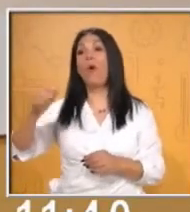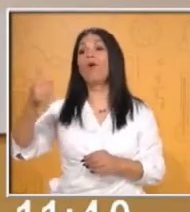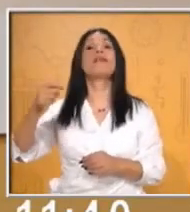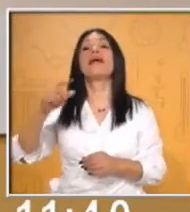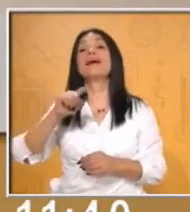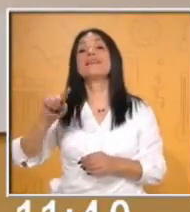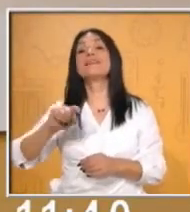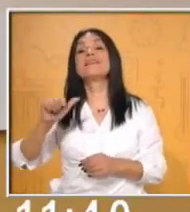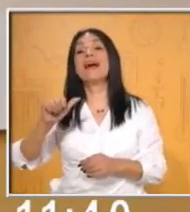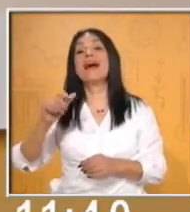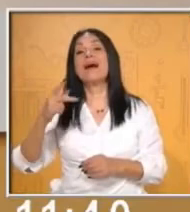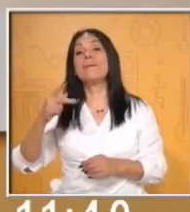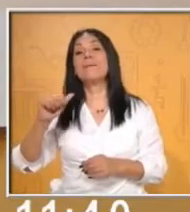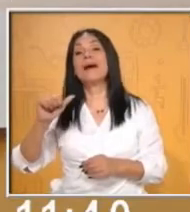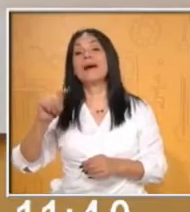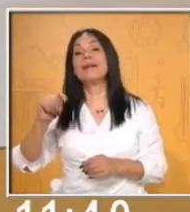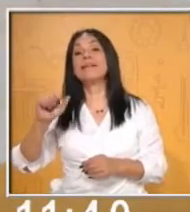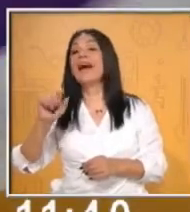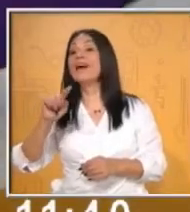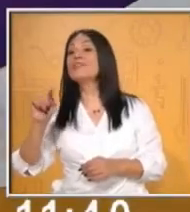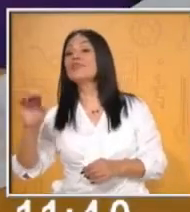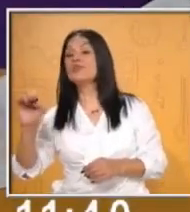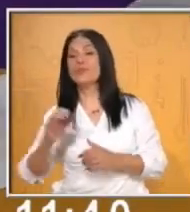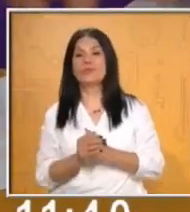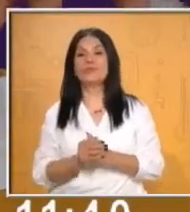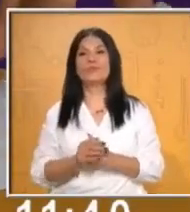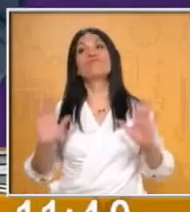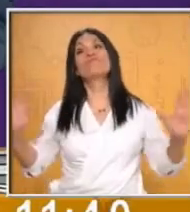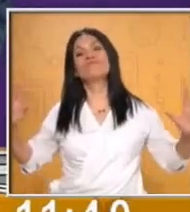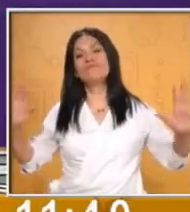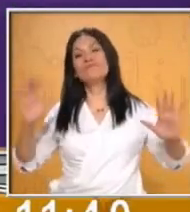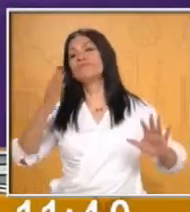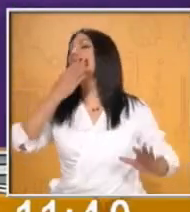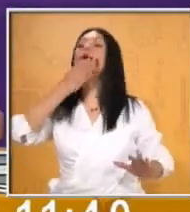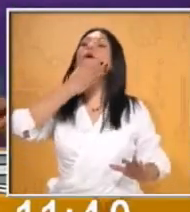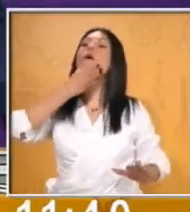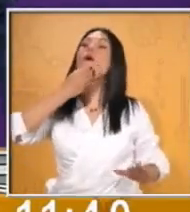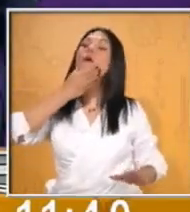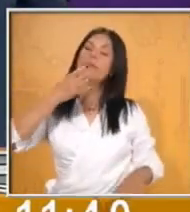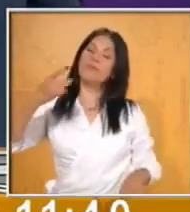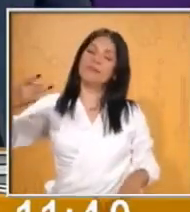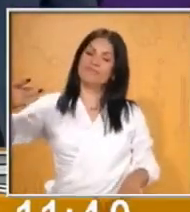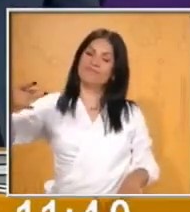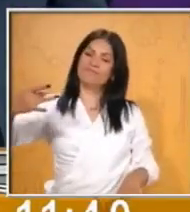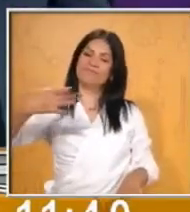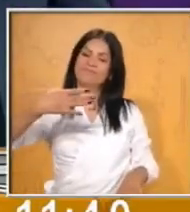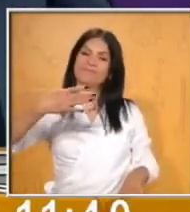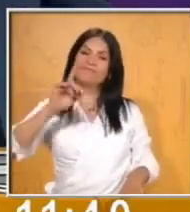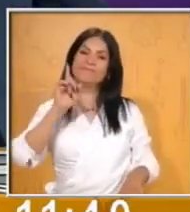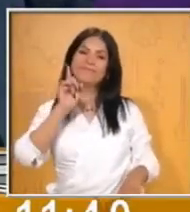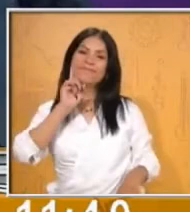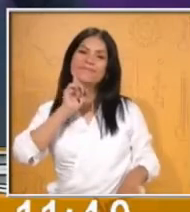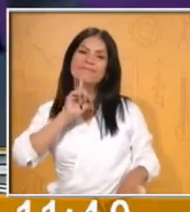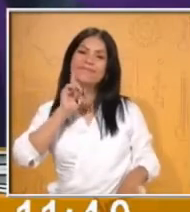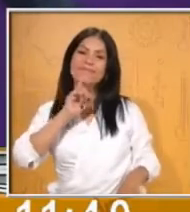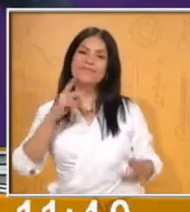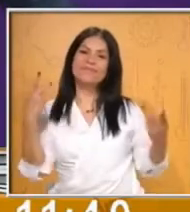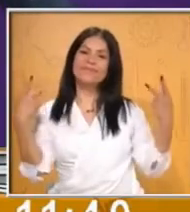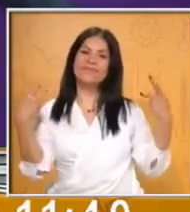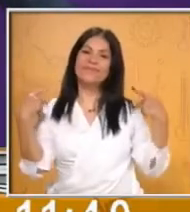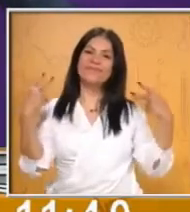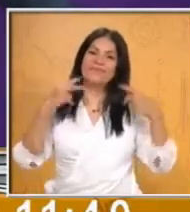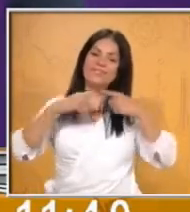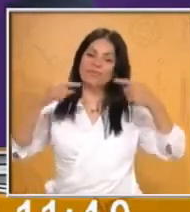Zapatote. No alcanza a terminar la palabra. Excelente, maestra. Voy ganando con dos. Es que escribe más rápido, maestro.